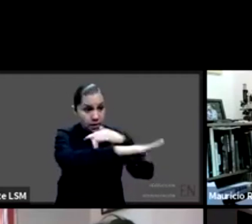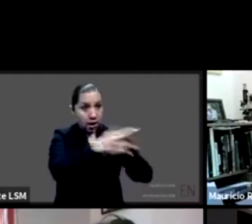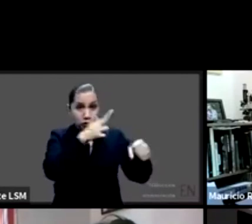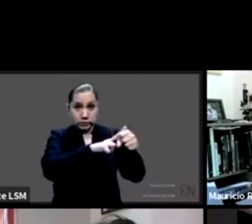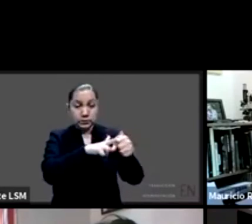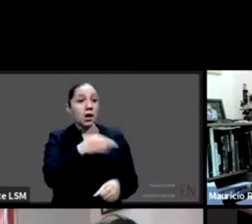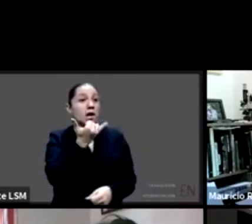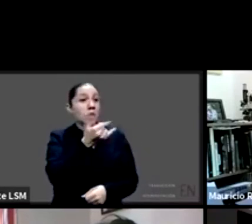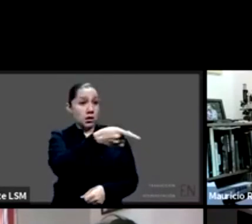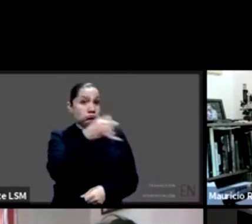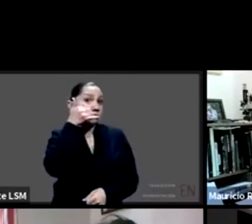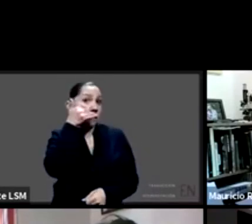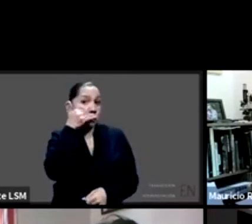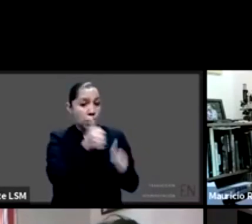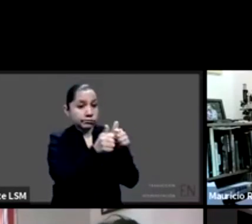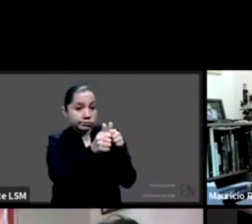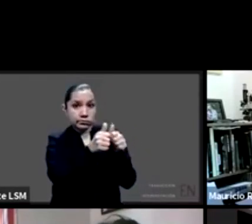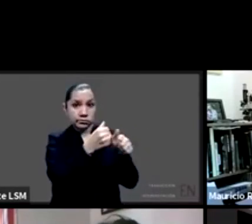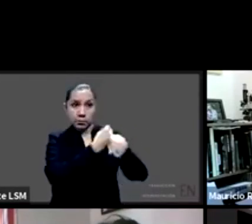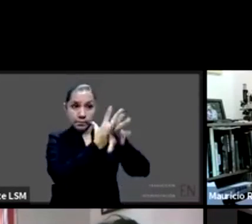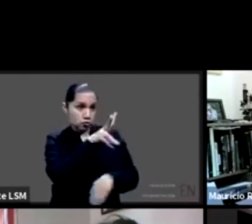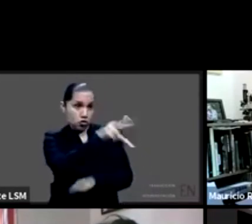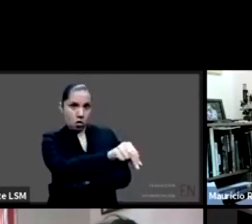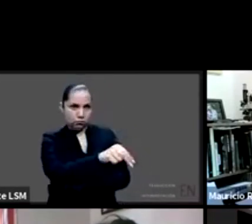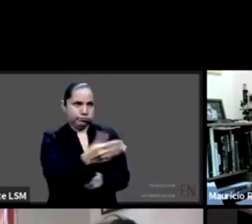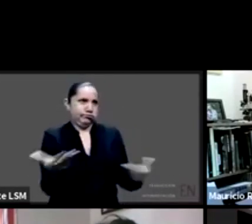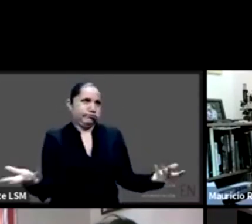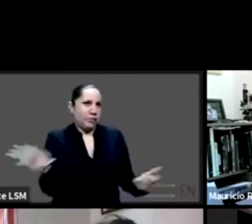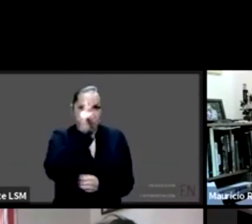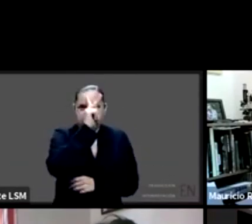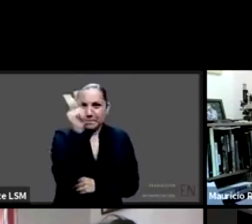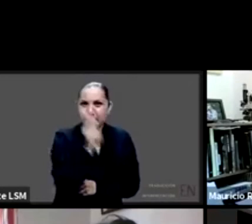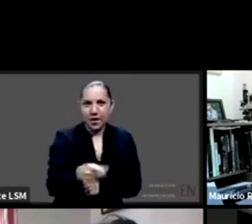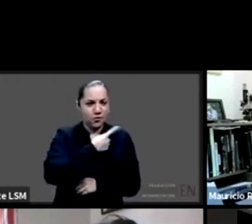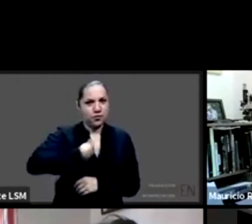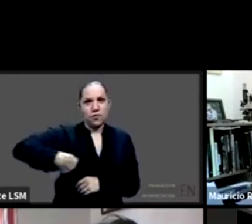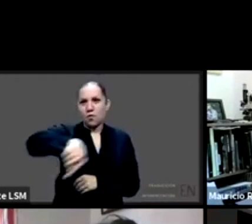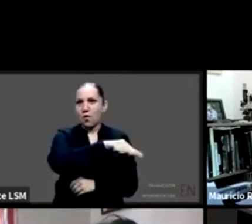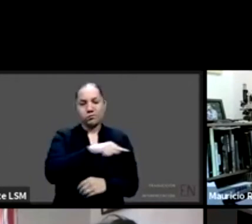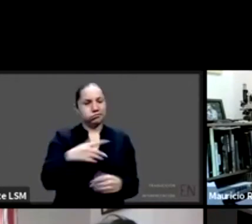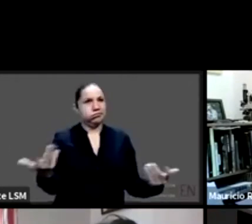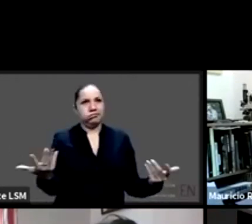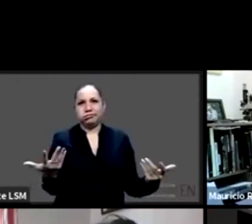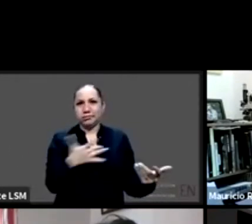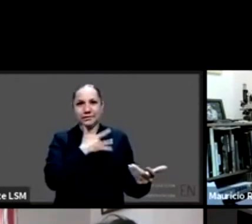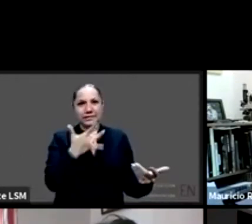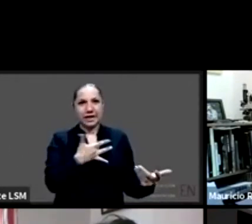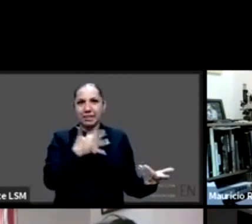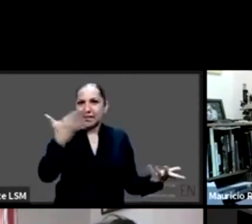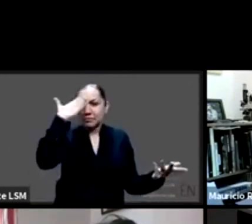equivocados me parece que todas todas las personas en en este país y en general en este mundo